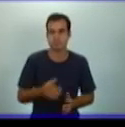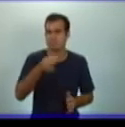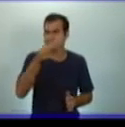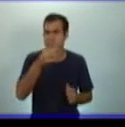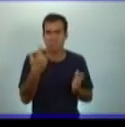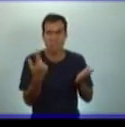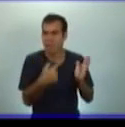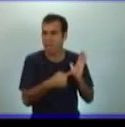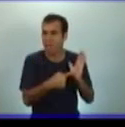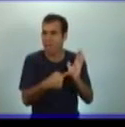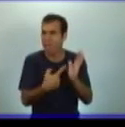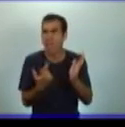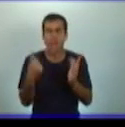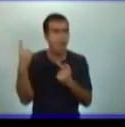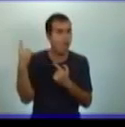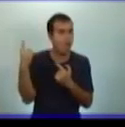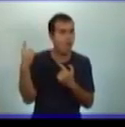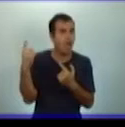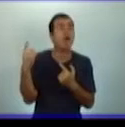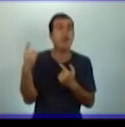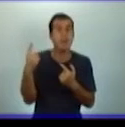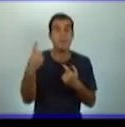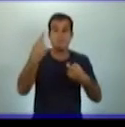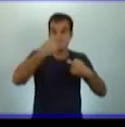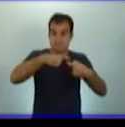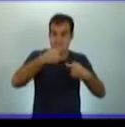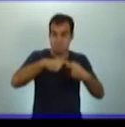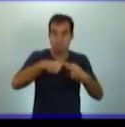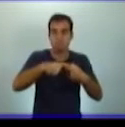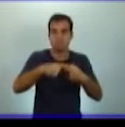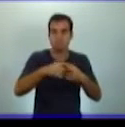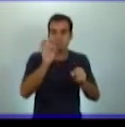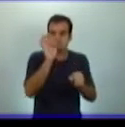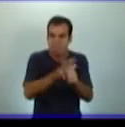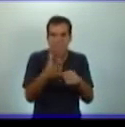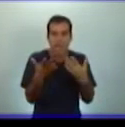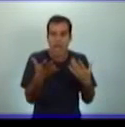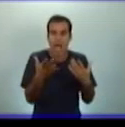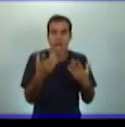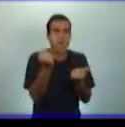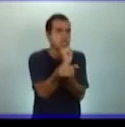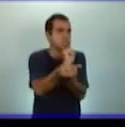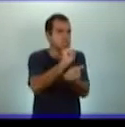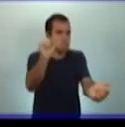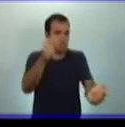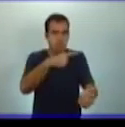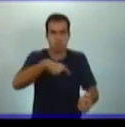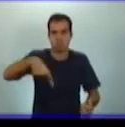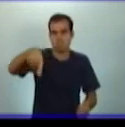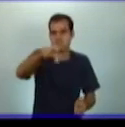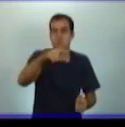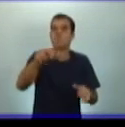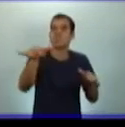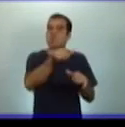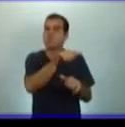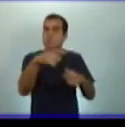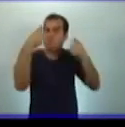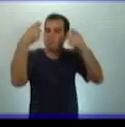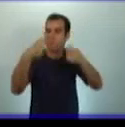matrimonio se funda en el libre consentimiento y en igualdad de derechos.